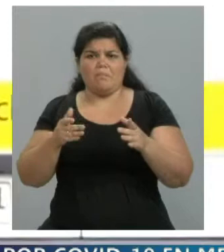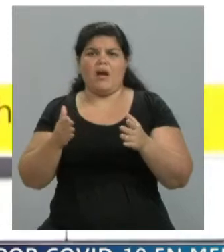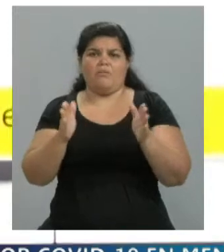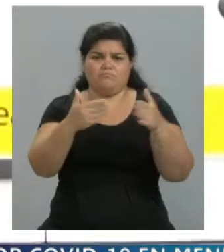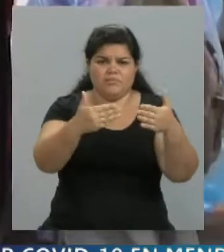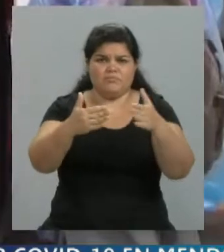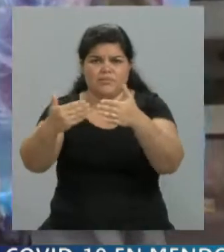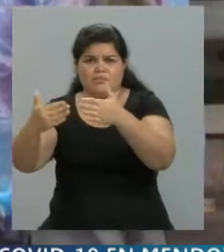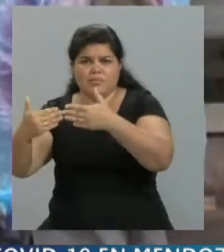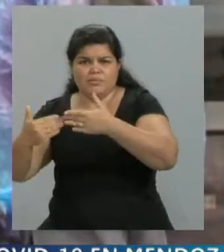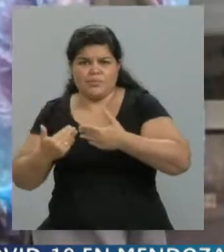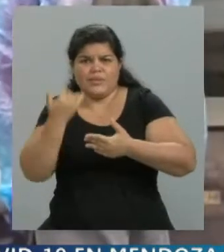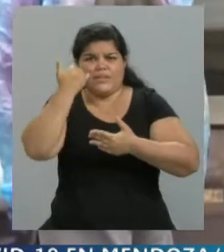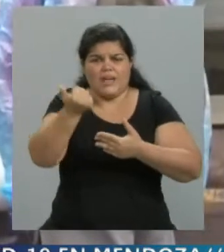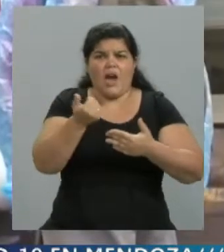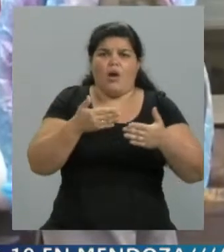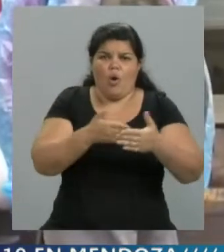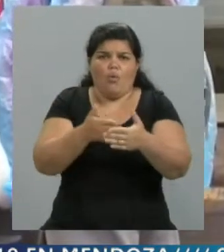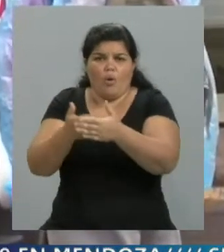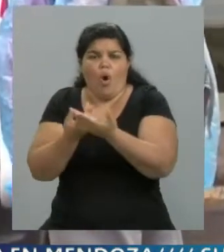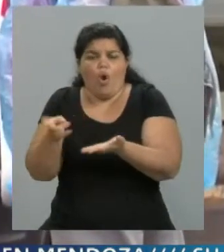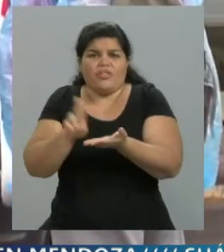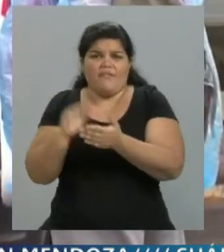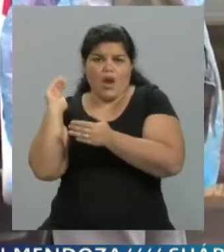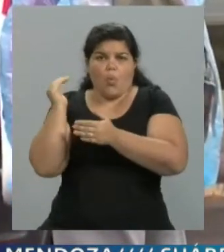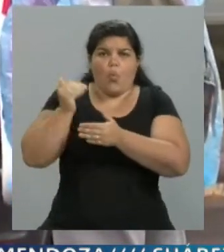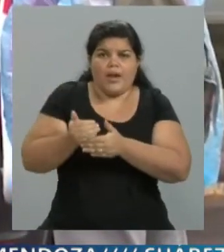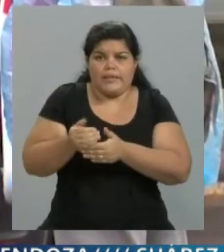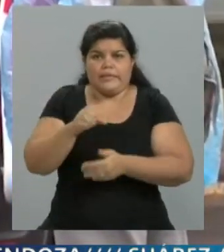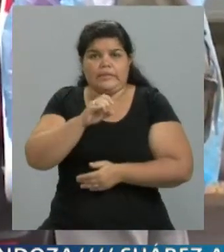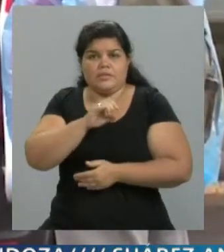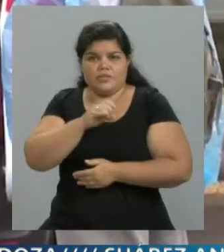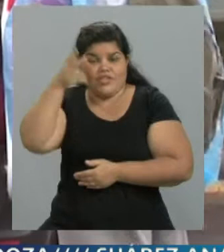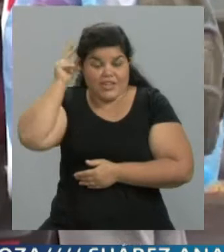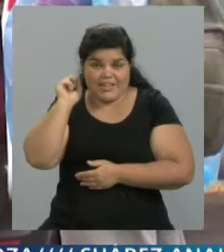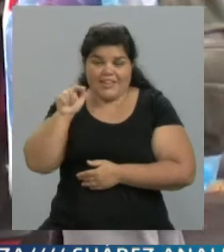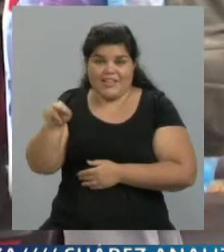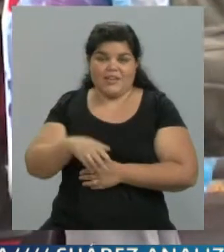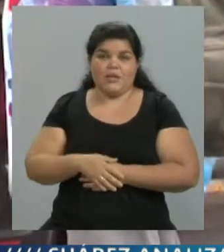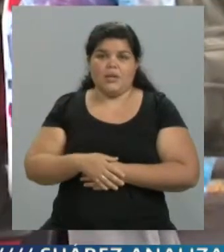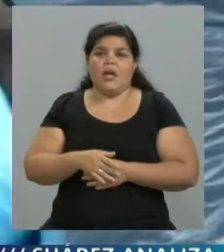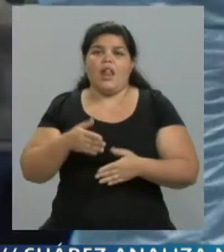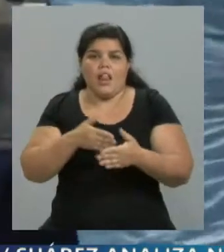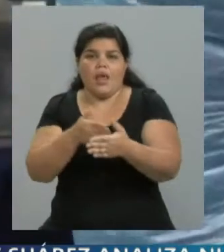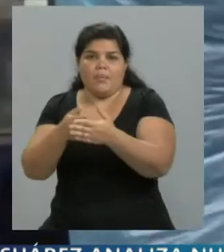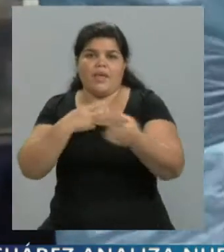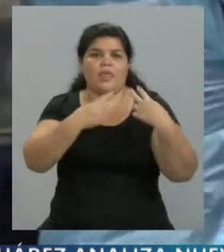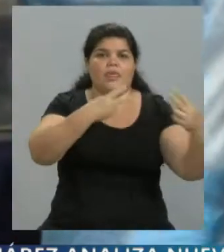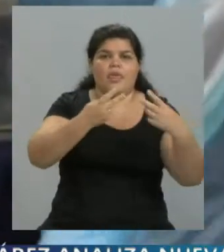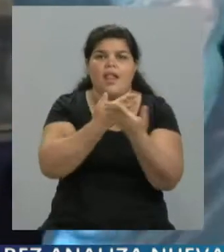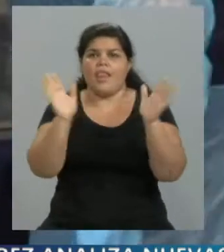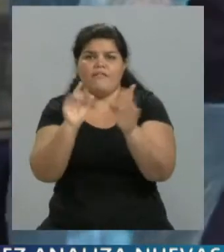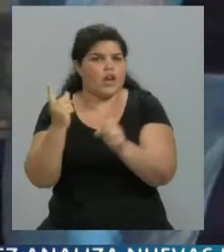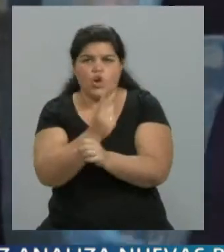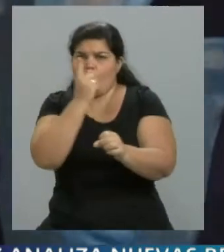imponiendo el gobierno en Chile, con más limitaciones para transitar y a pesar de tener tantos vacunados,